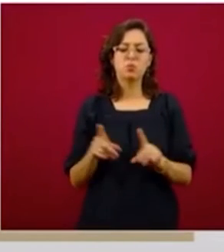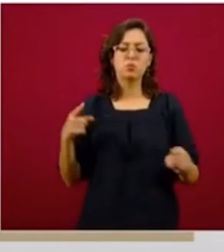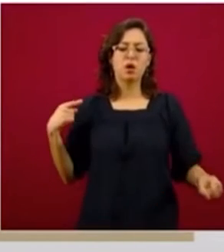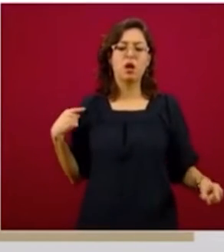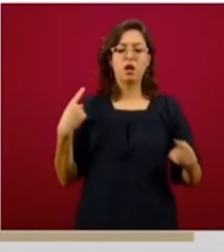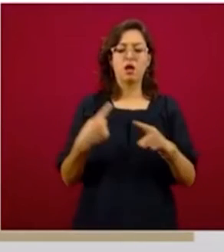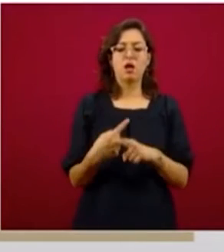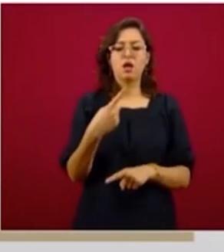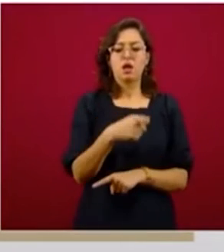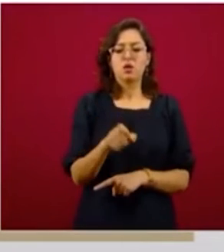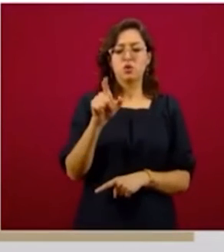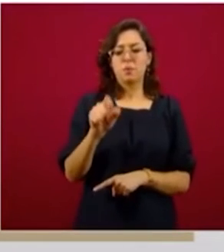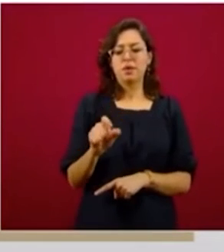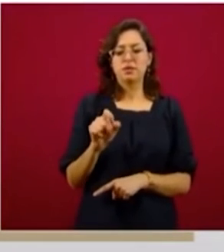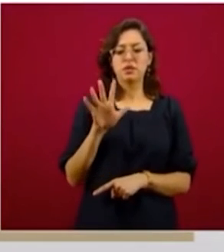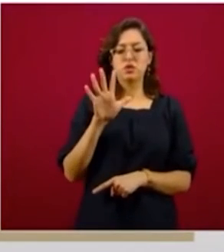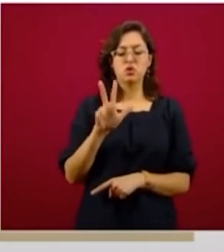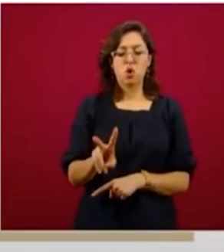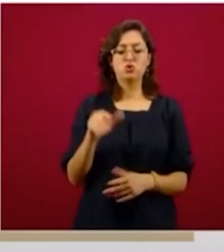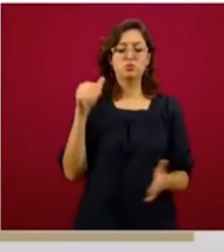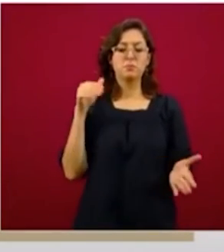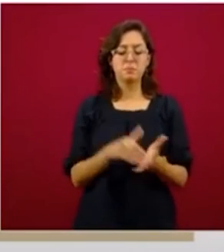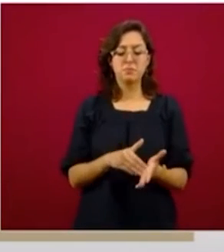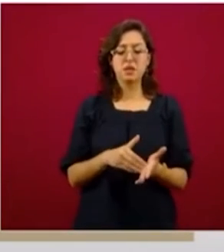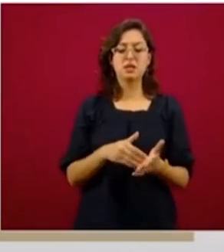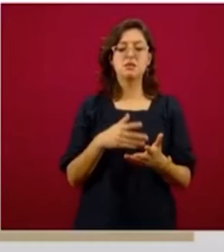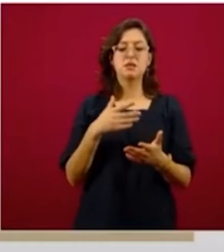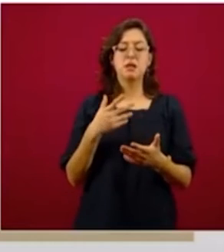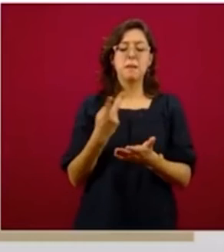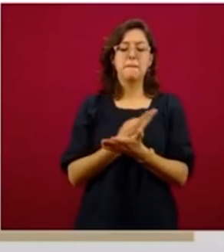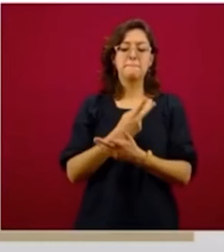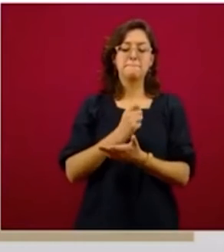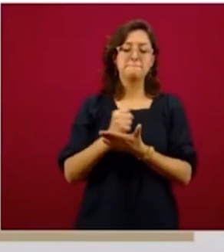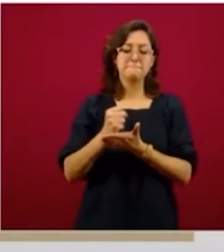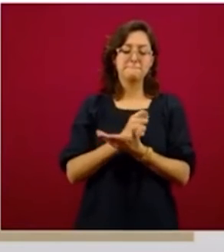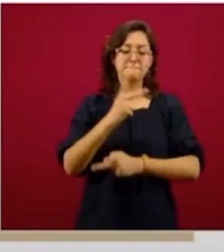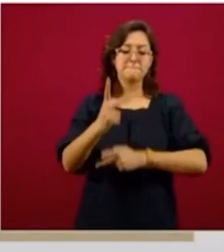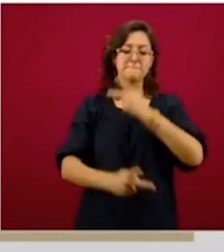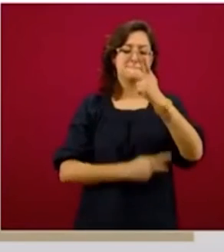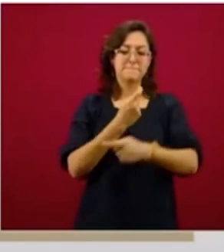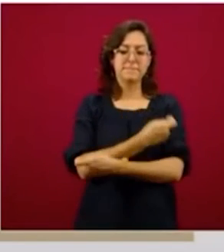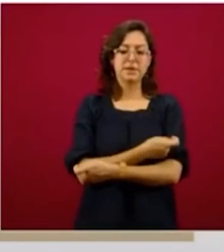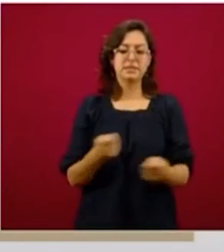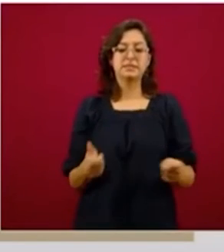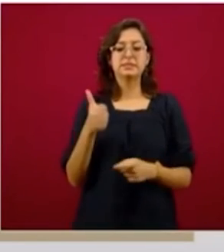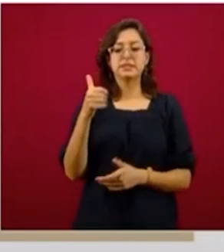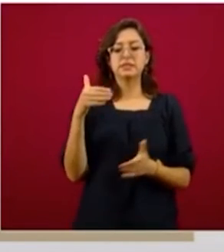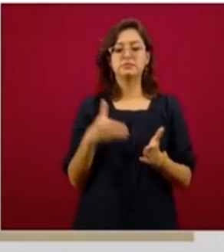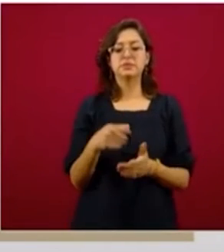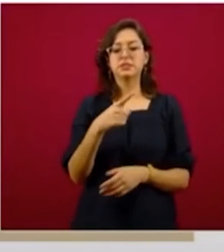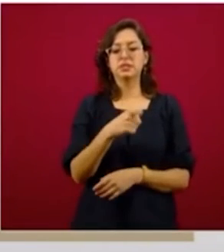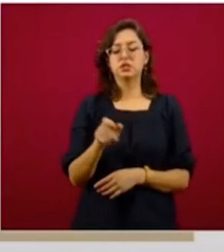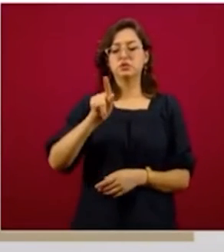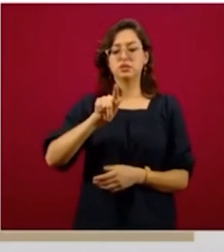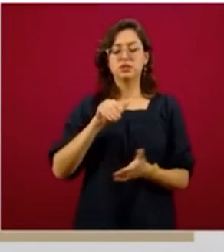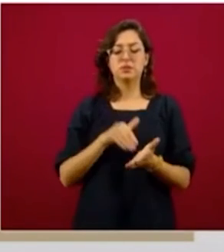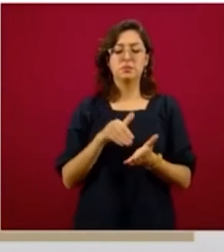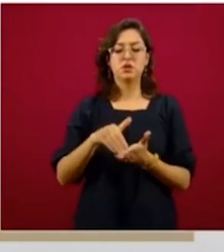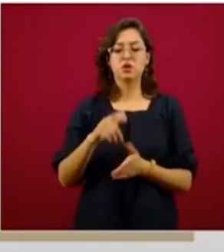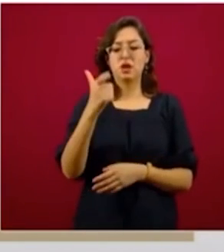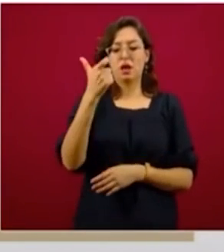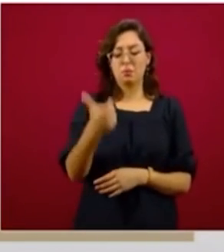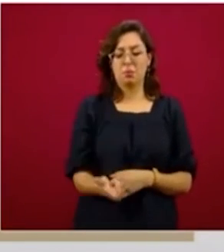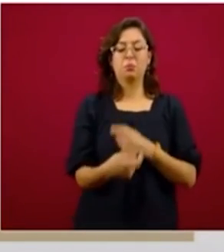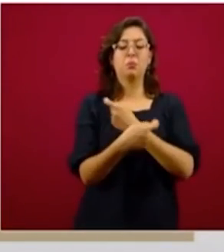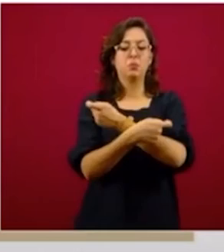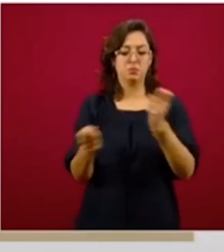122 mil préstamos ya distribuidos y ya se han dispersado seis mil 170 millones de pesos, lo